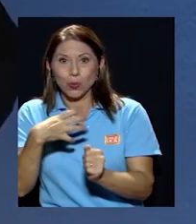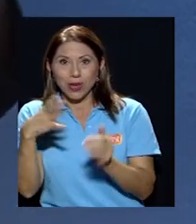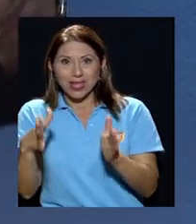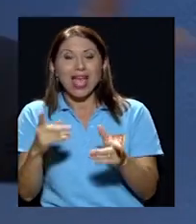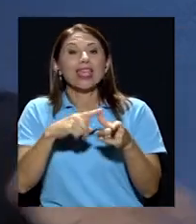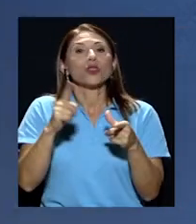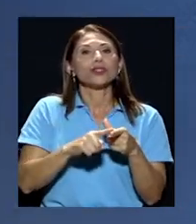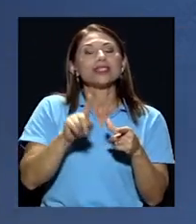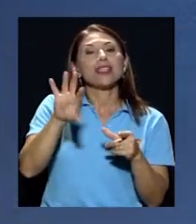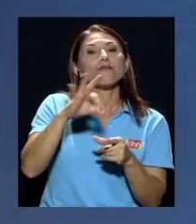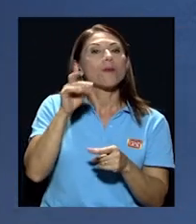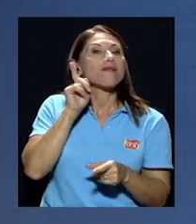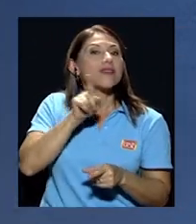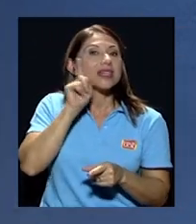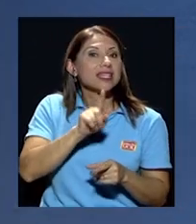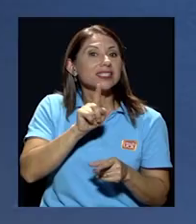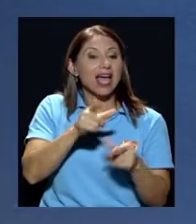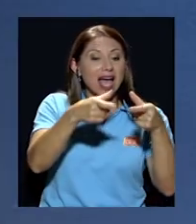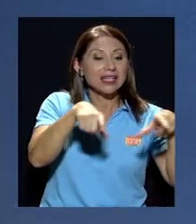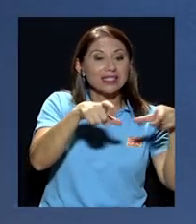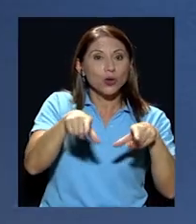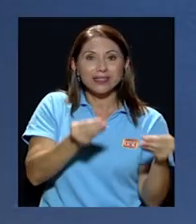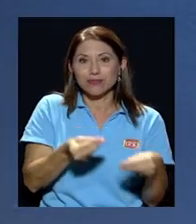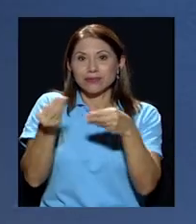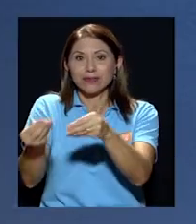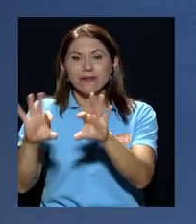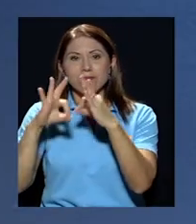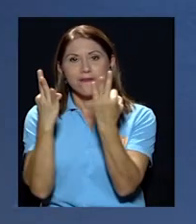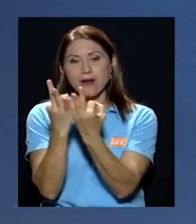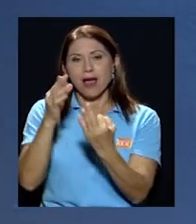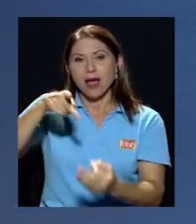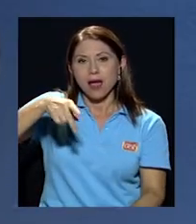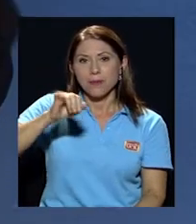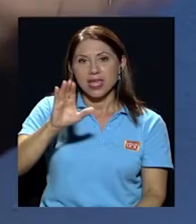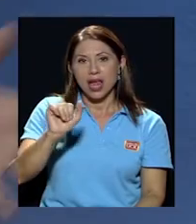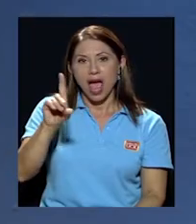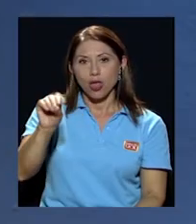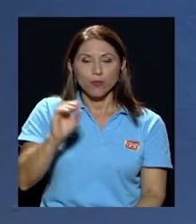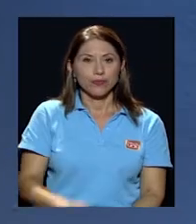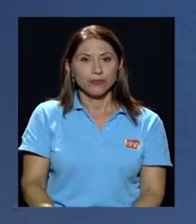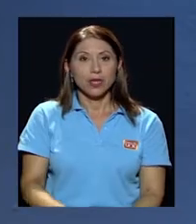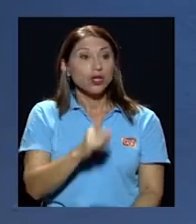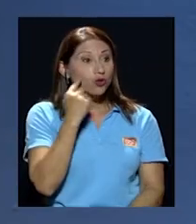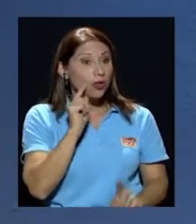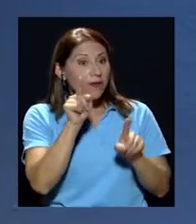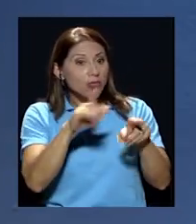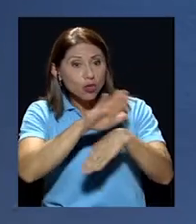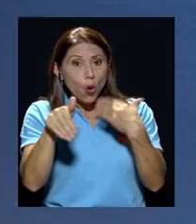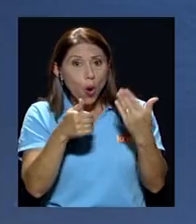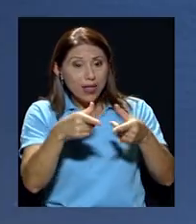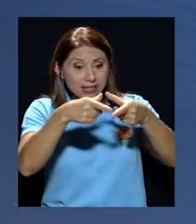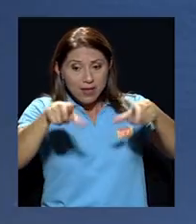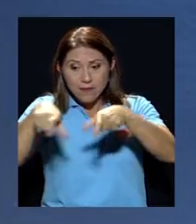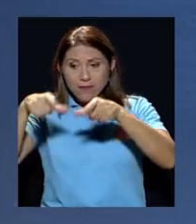ficticiamente sus acciones a la familia Picado si usted va todas las acciones están a nombre de la familia Picado todavía